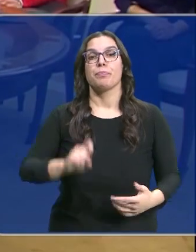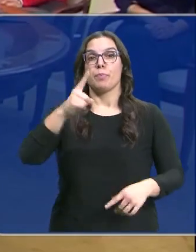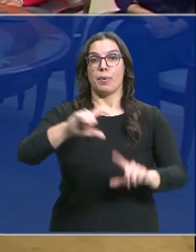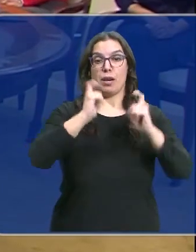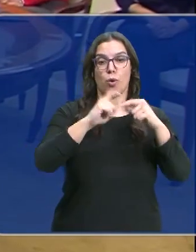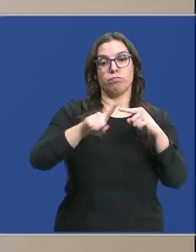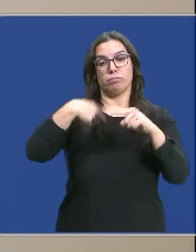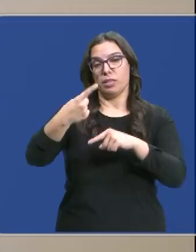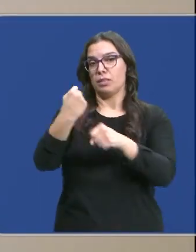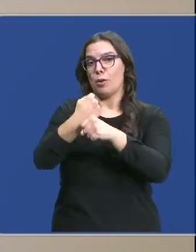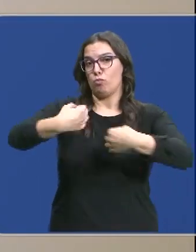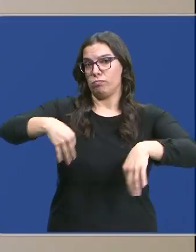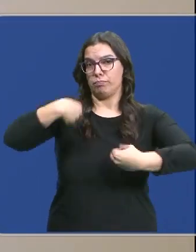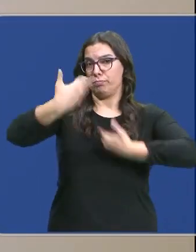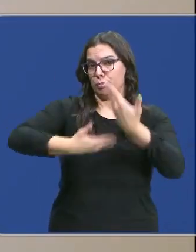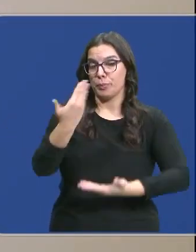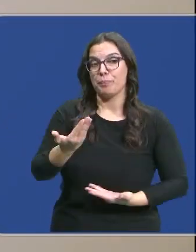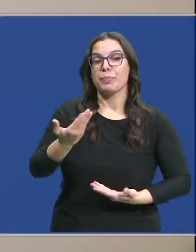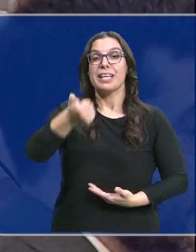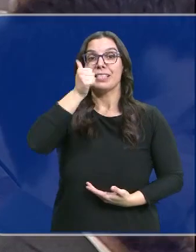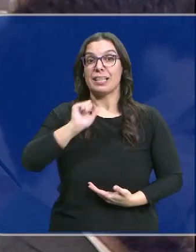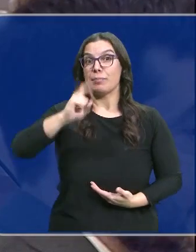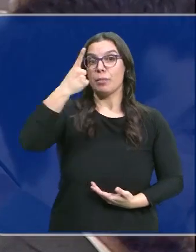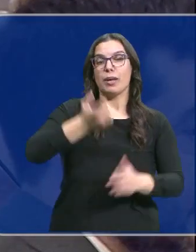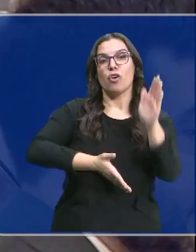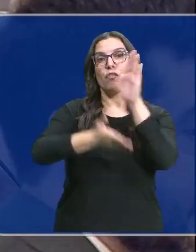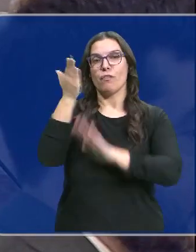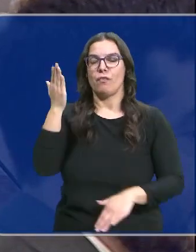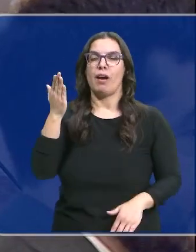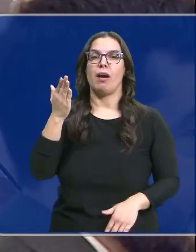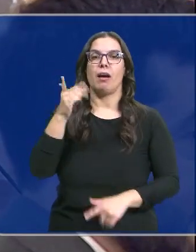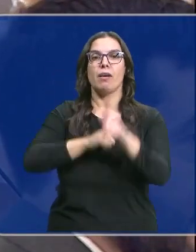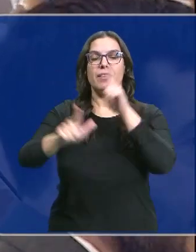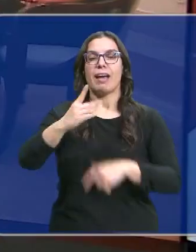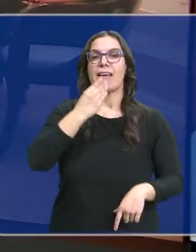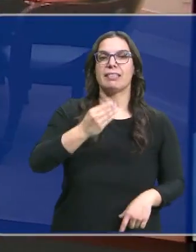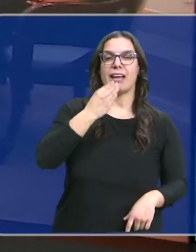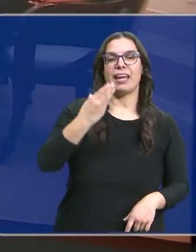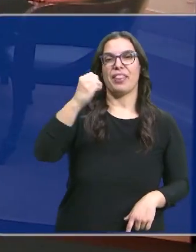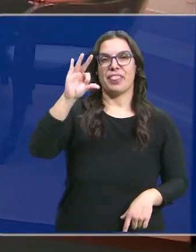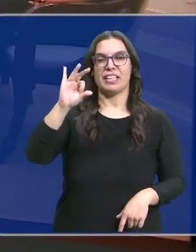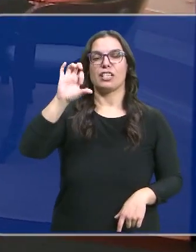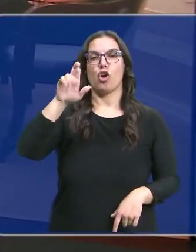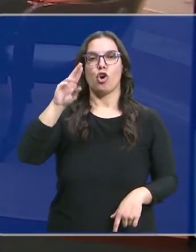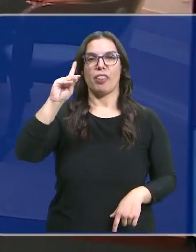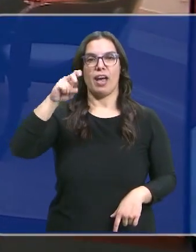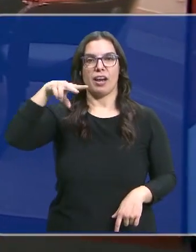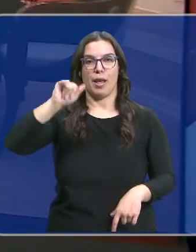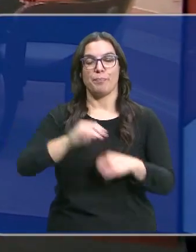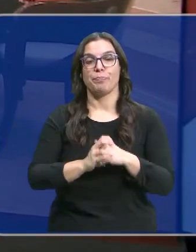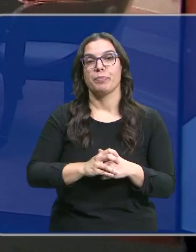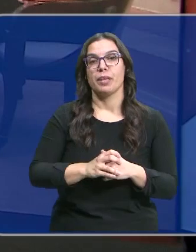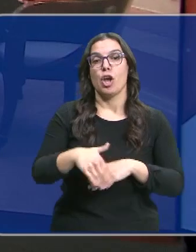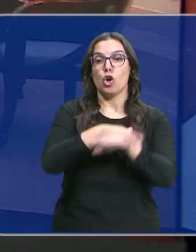reunión llega el trabajo ordinario. Pedro Sánchez lo inicia viajando a Israel y Cisjordania. La primera medida del Gobierno ha sido